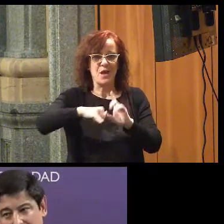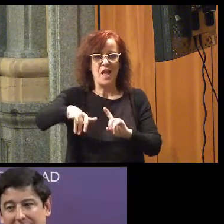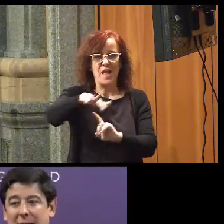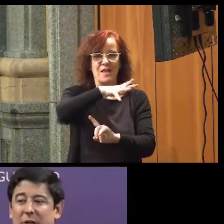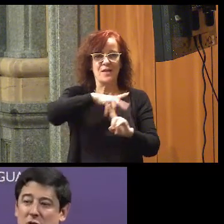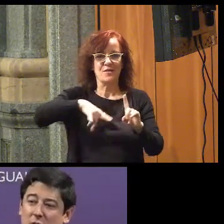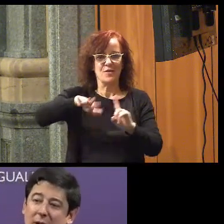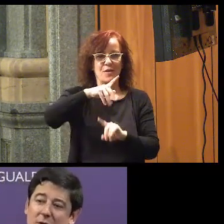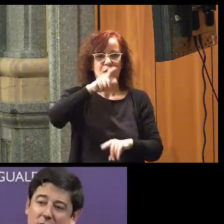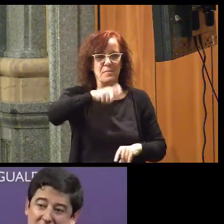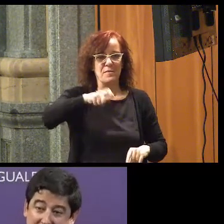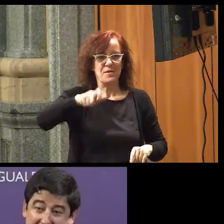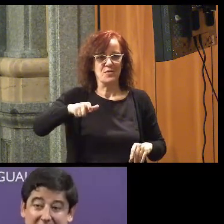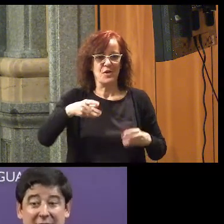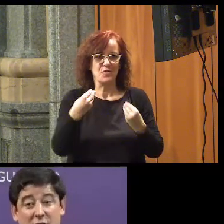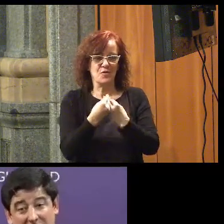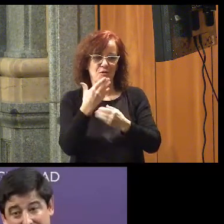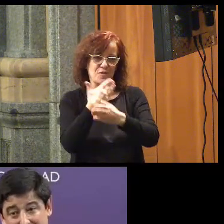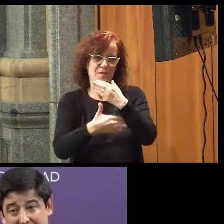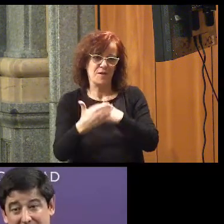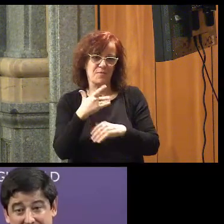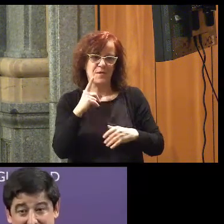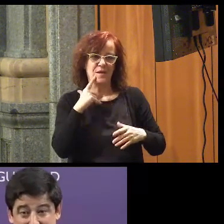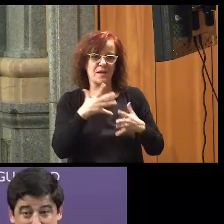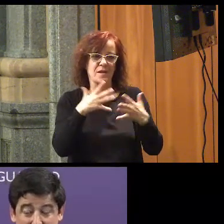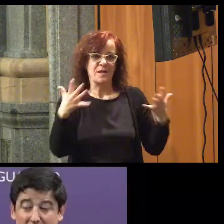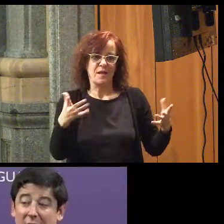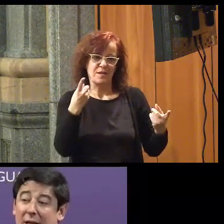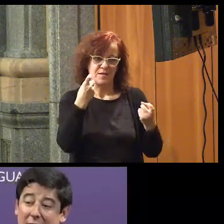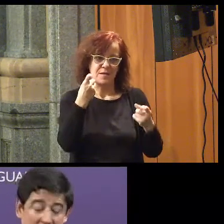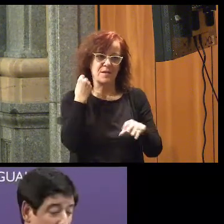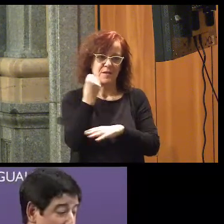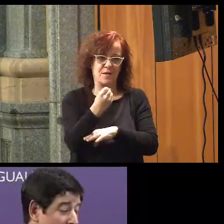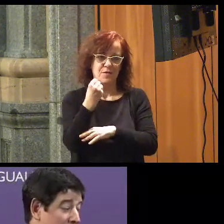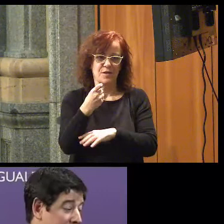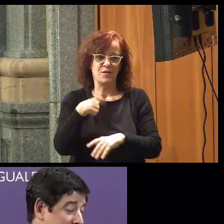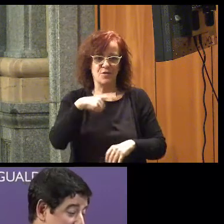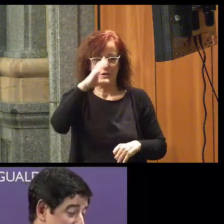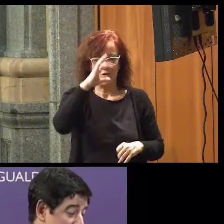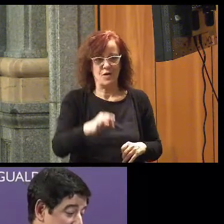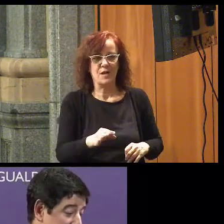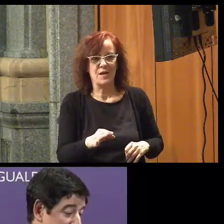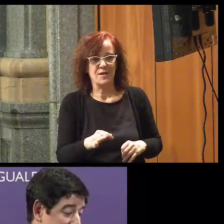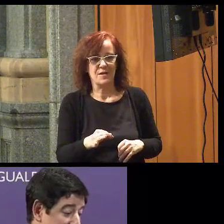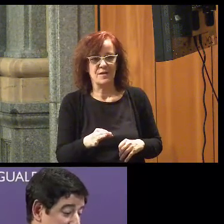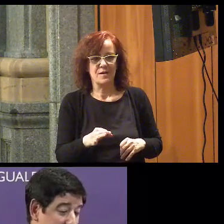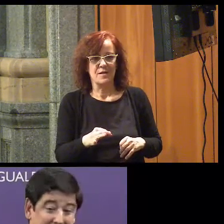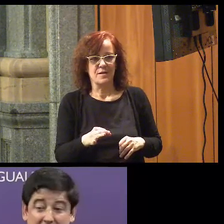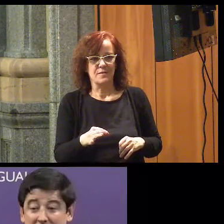cercano al entorno de la persona con discapacidad y con grandes necesidades de apoyo. Y yo creo que es